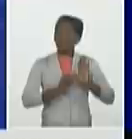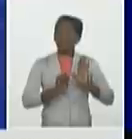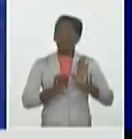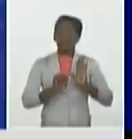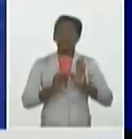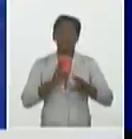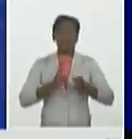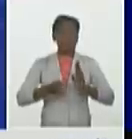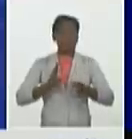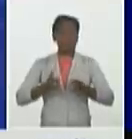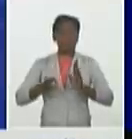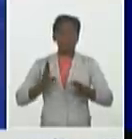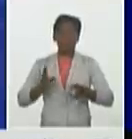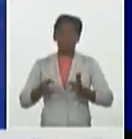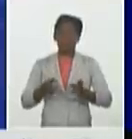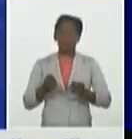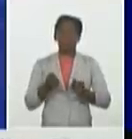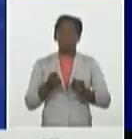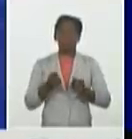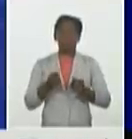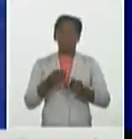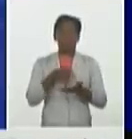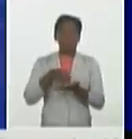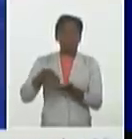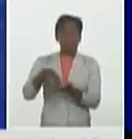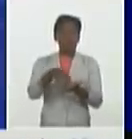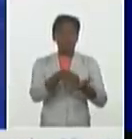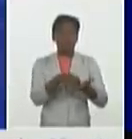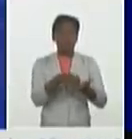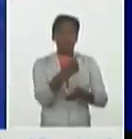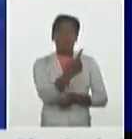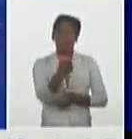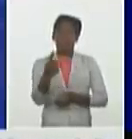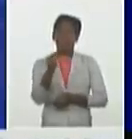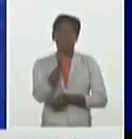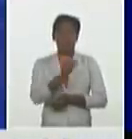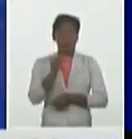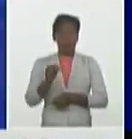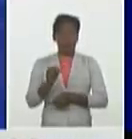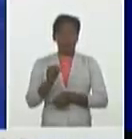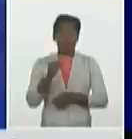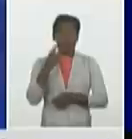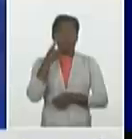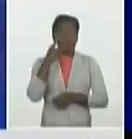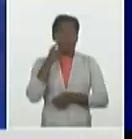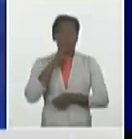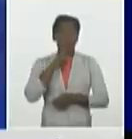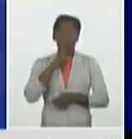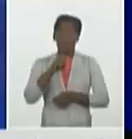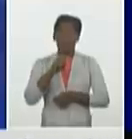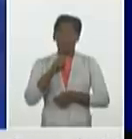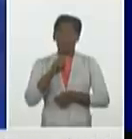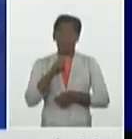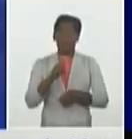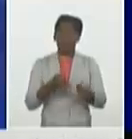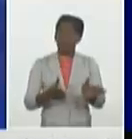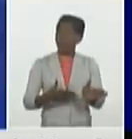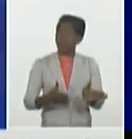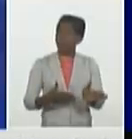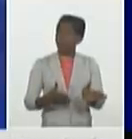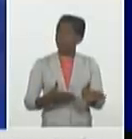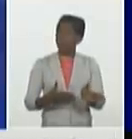por cada persona de manera autorresponsable, no se hacen sentir. Y como se conoce,